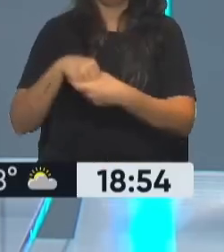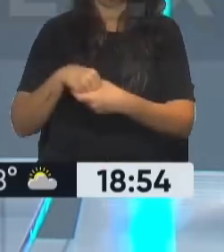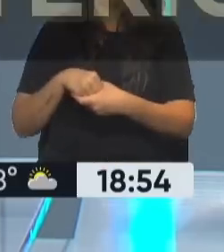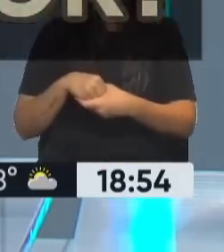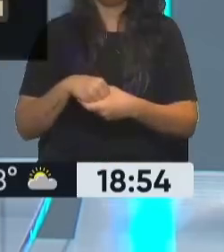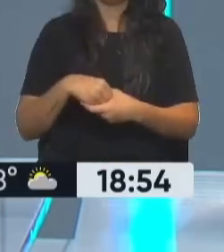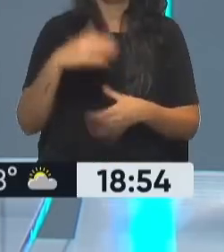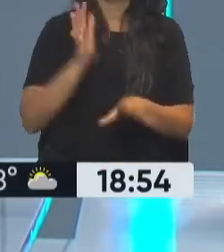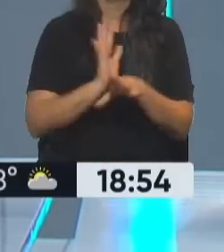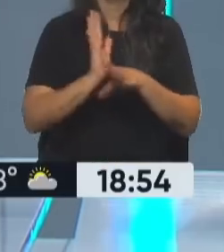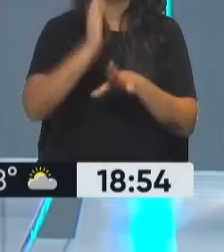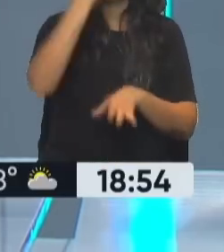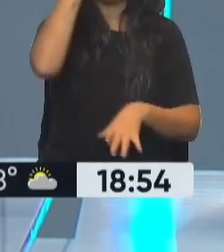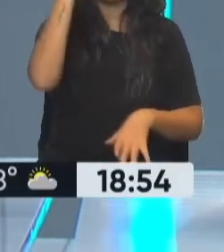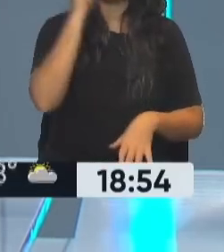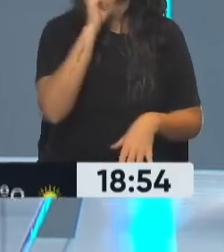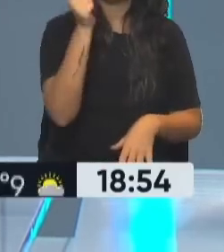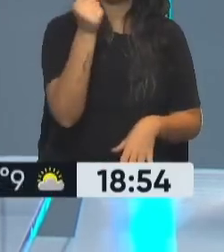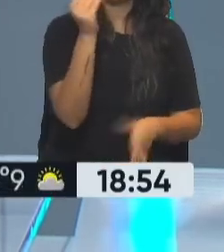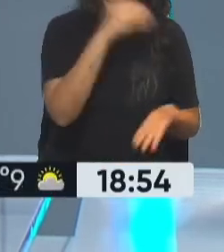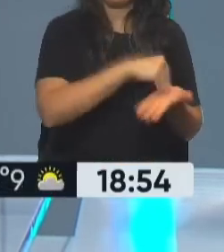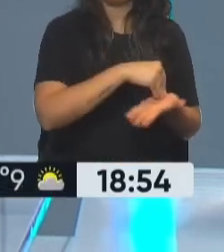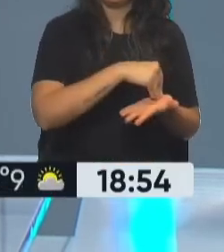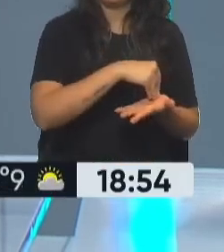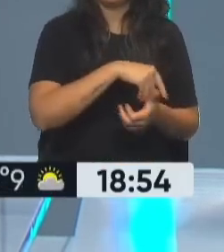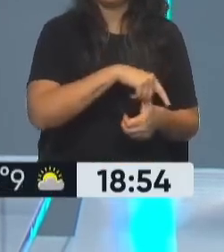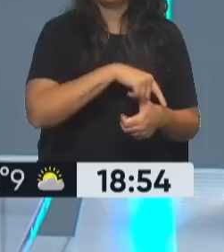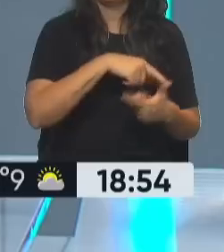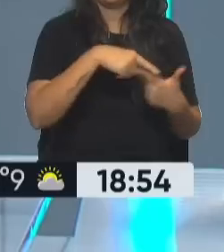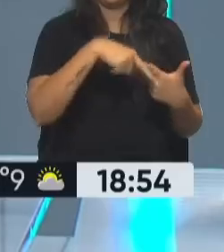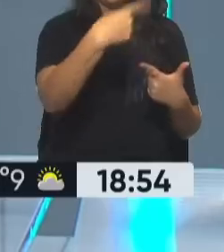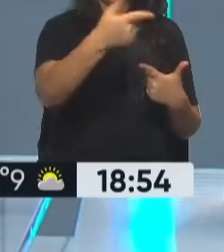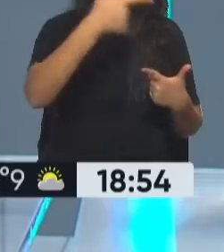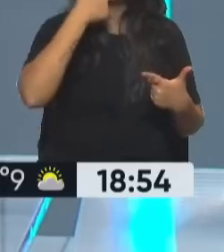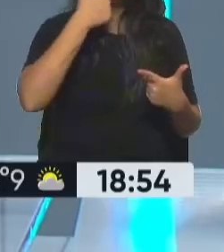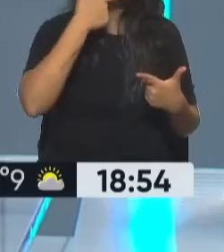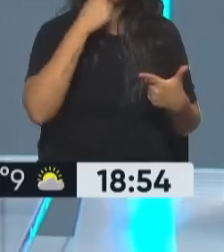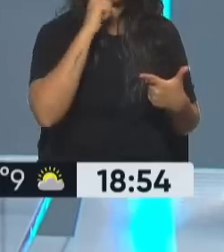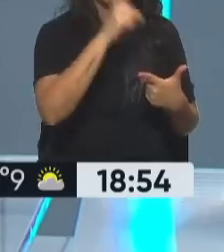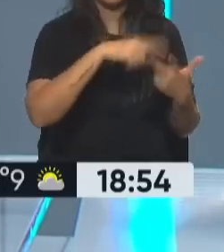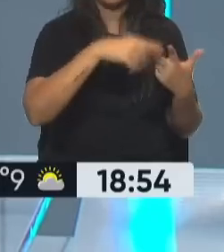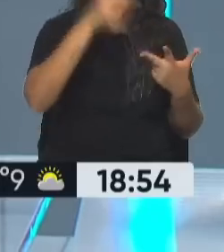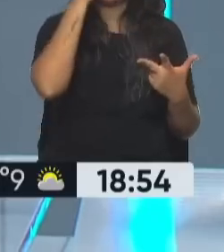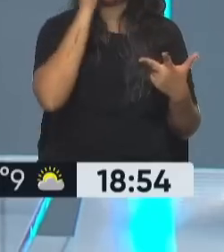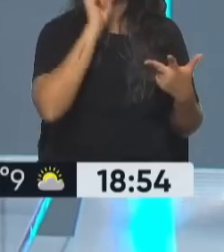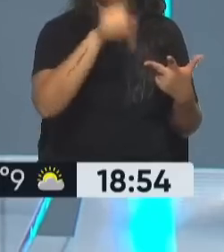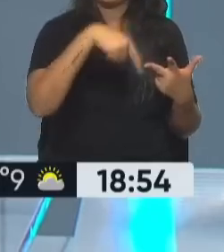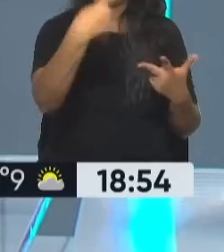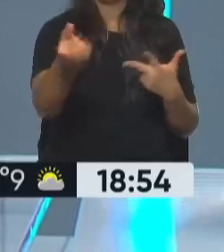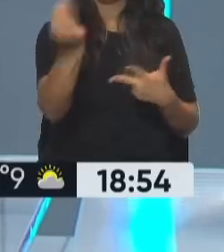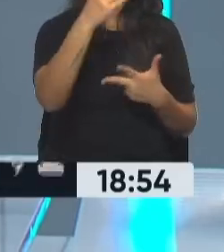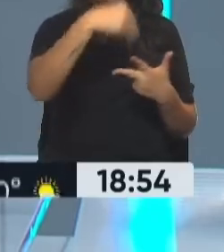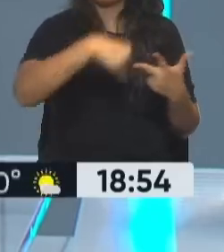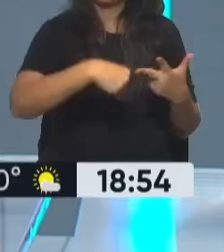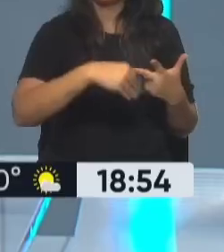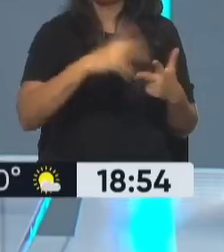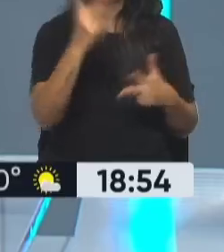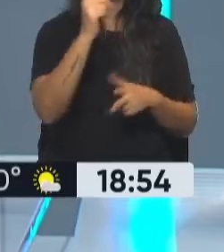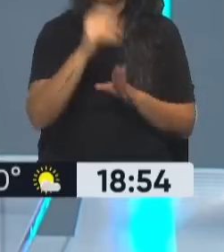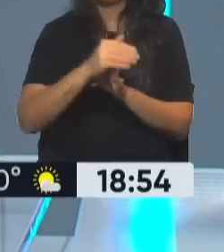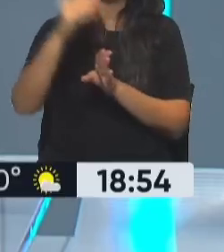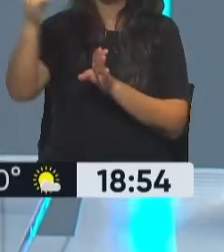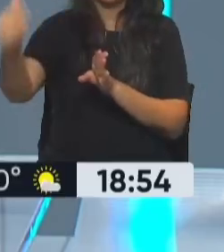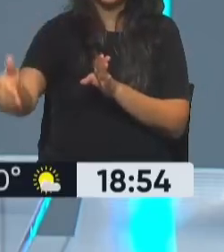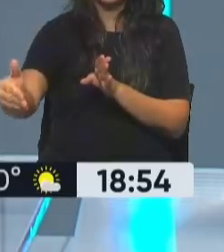beneficio. ¿Pero qué pasa con los jubilados que viven en el exterior? Bueno, en la misma línea recordaron que esto rige